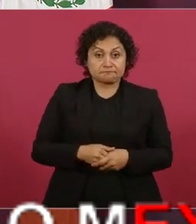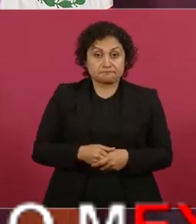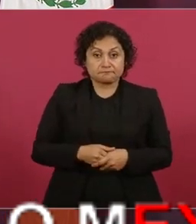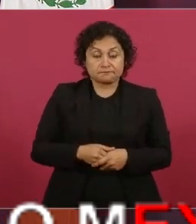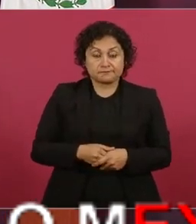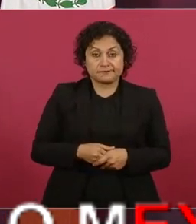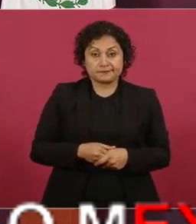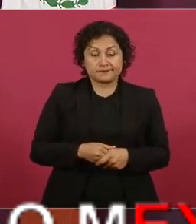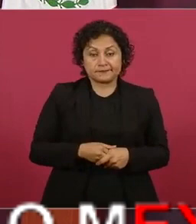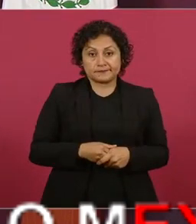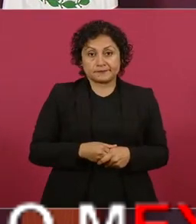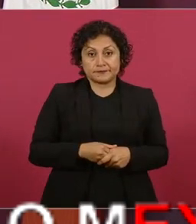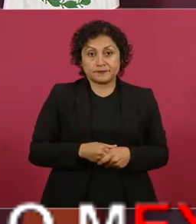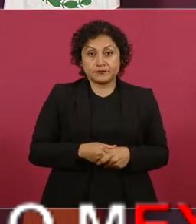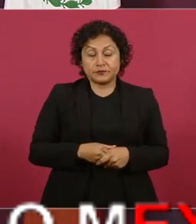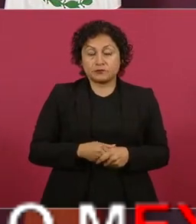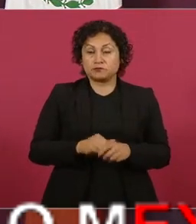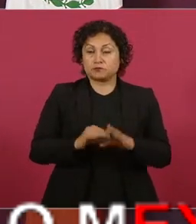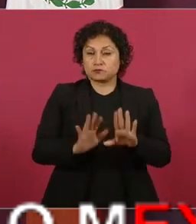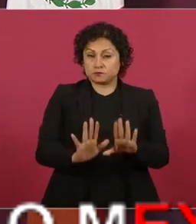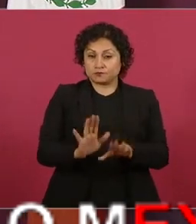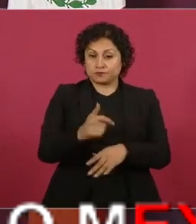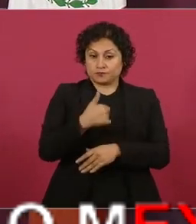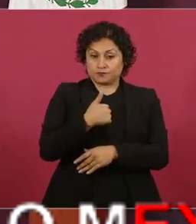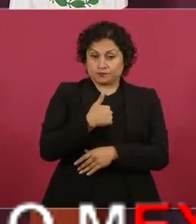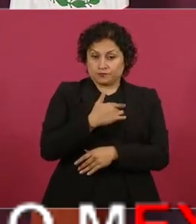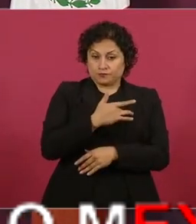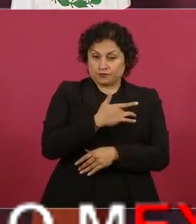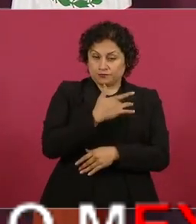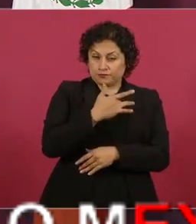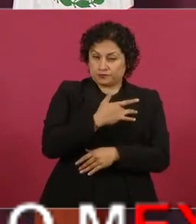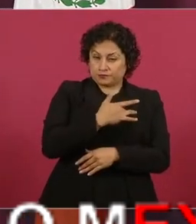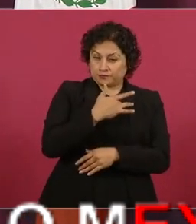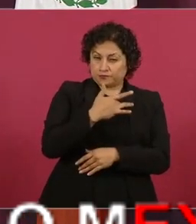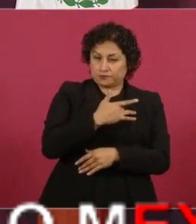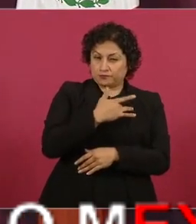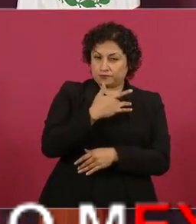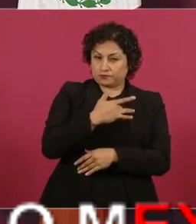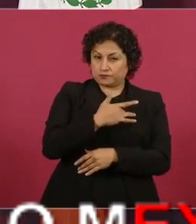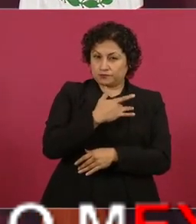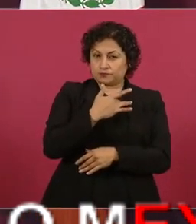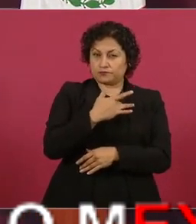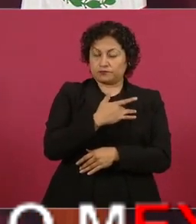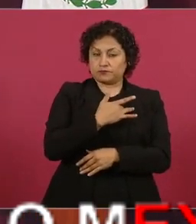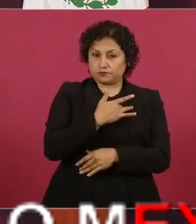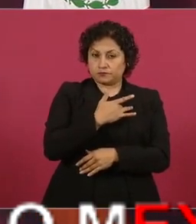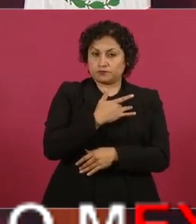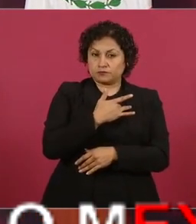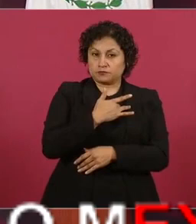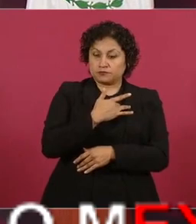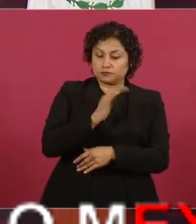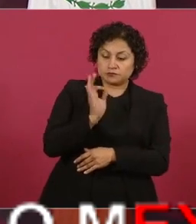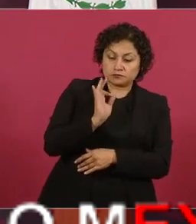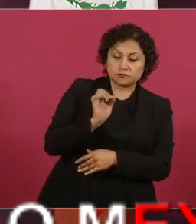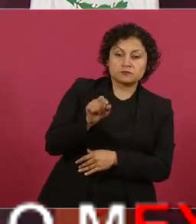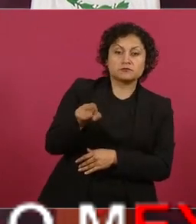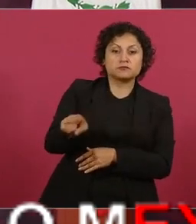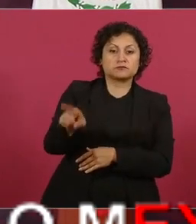y siento que había de parte de la presidenta